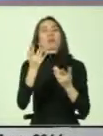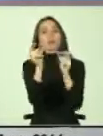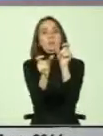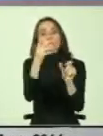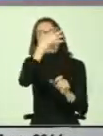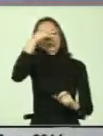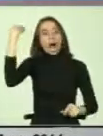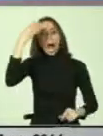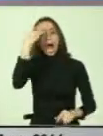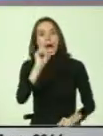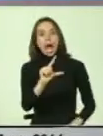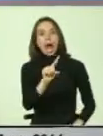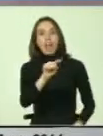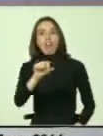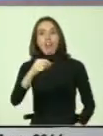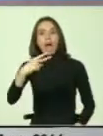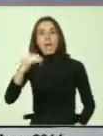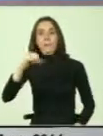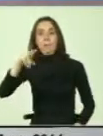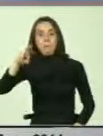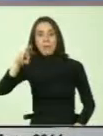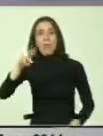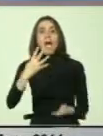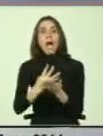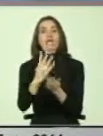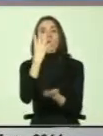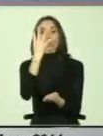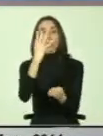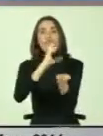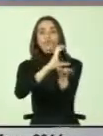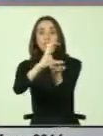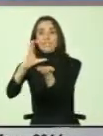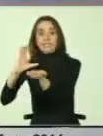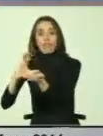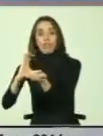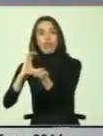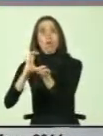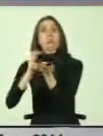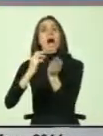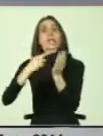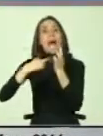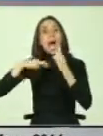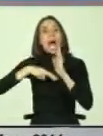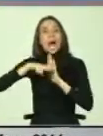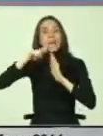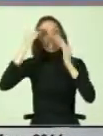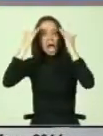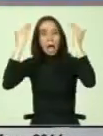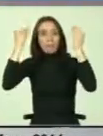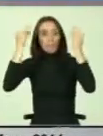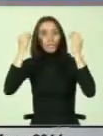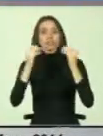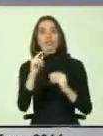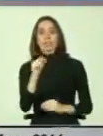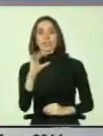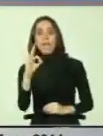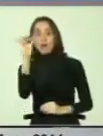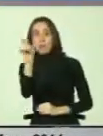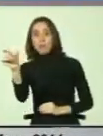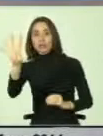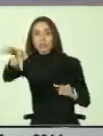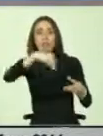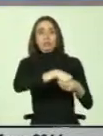están en cuatro macrozonas hospitalarias, centros clínicos de rehabilitación, la incorporación de los terapeutas ocupacionales a FONASA,